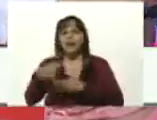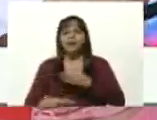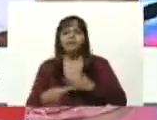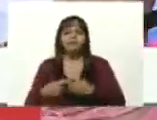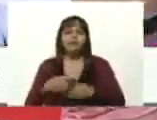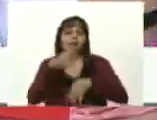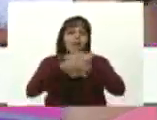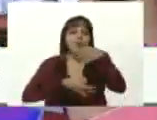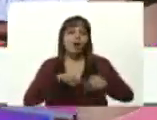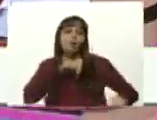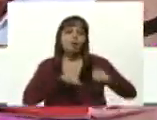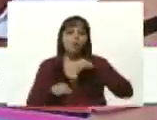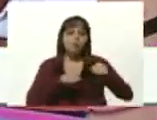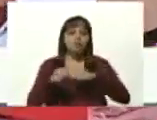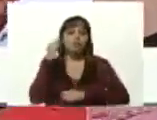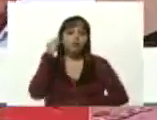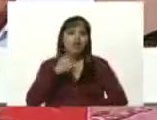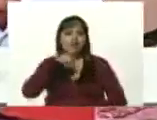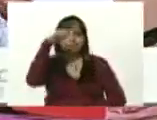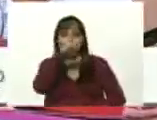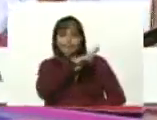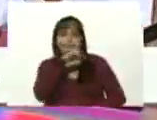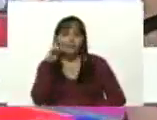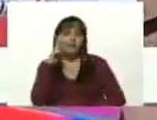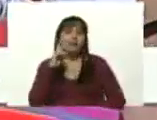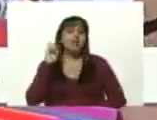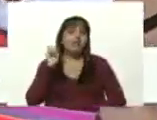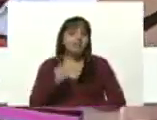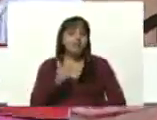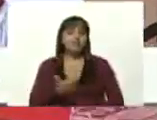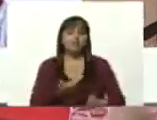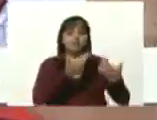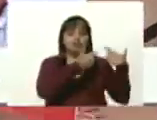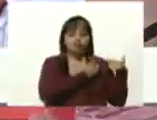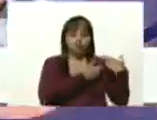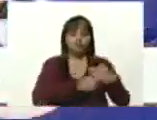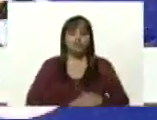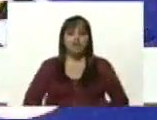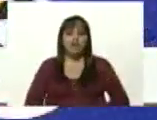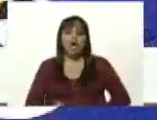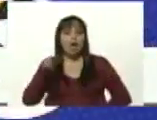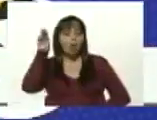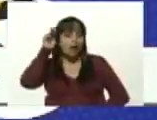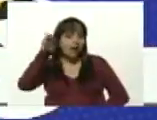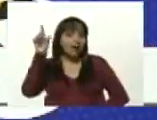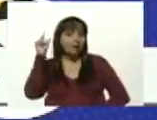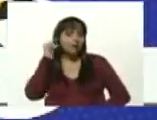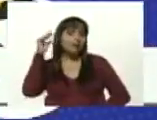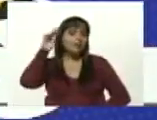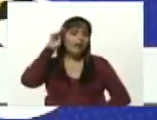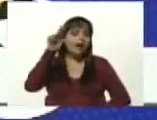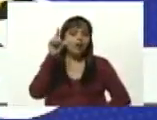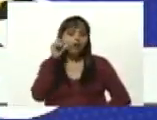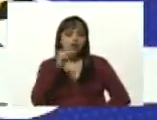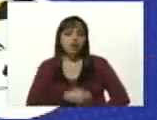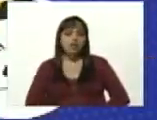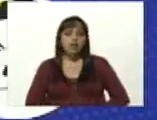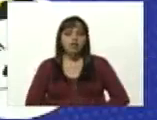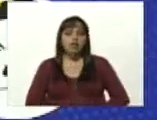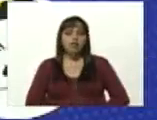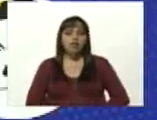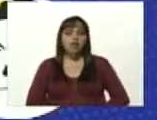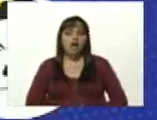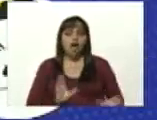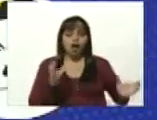bolivariano de padres madres y representantes a los maestros maestras a la federación de